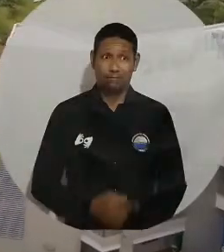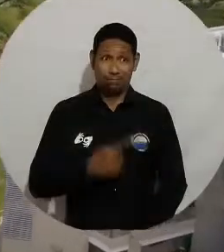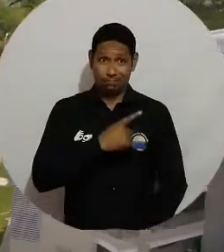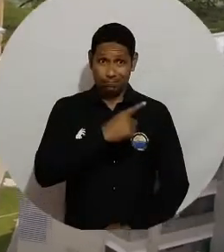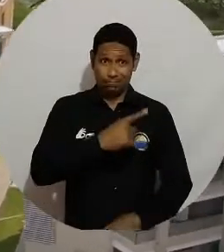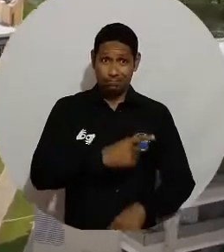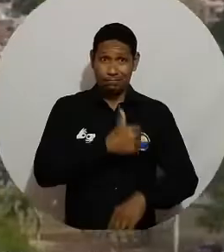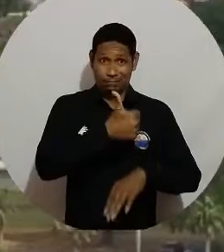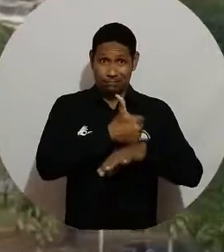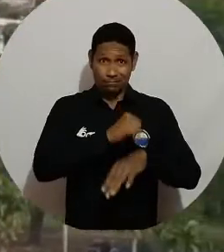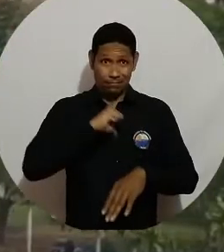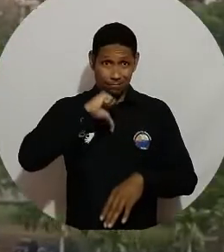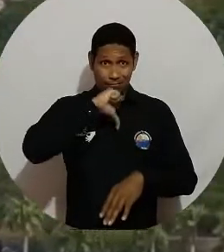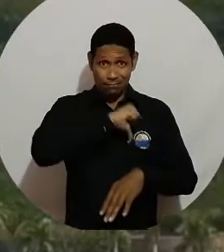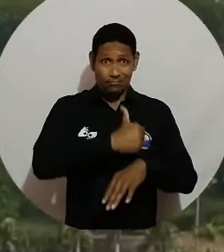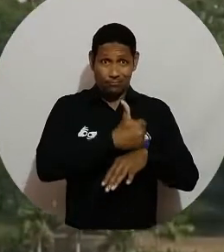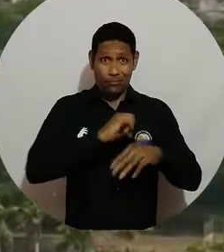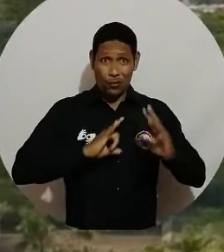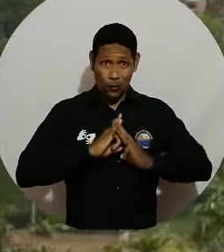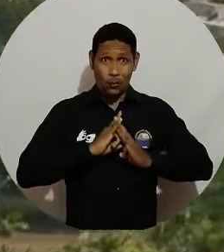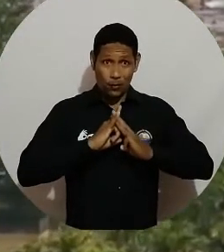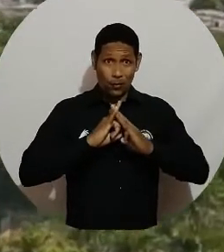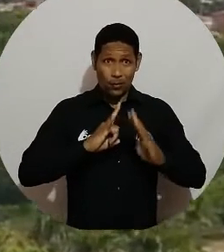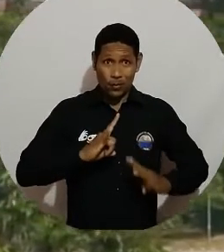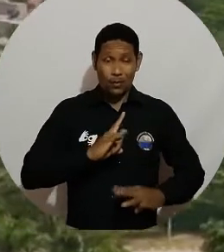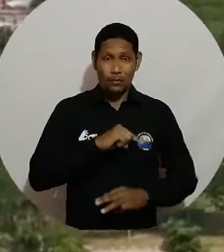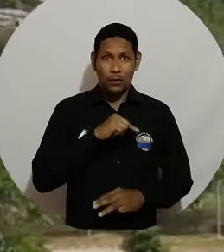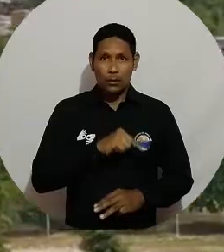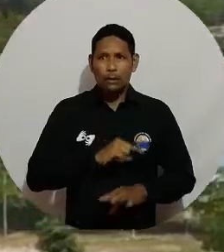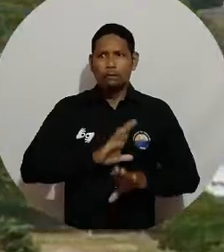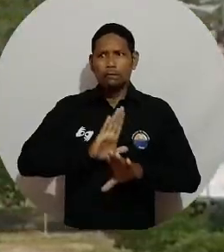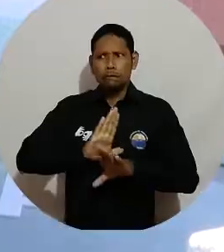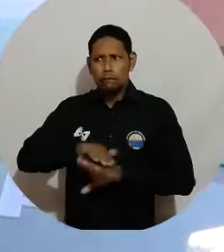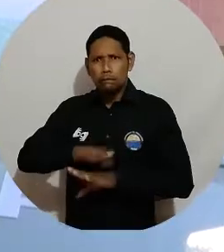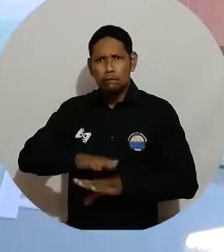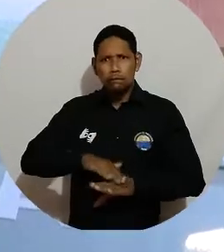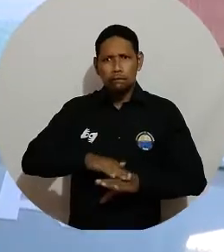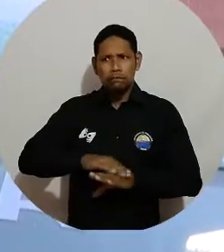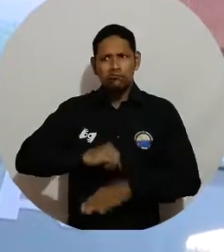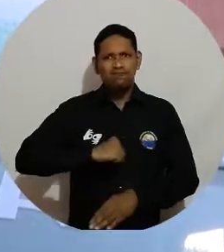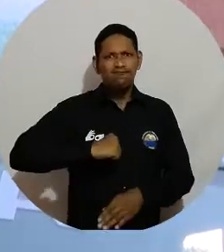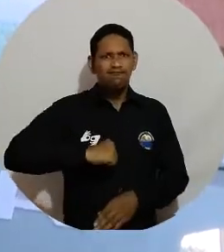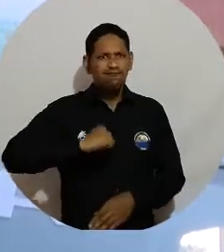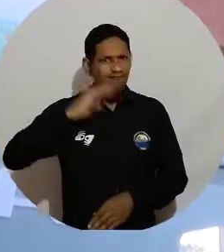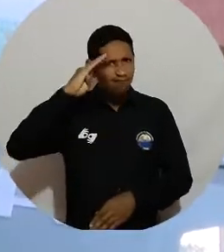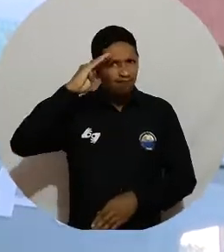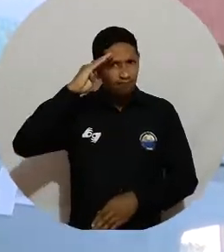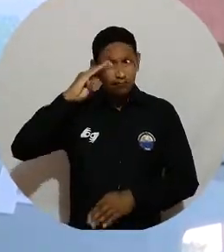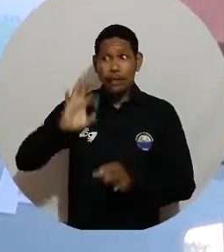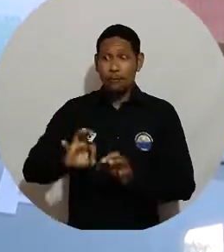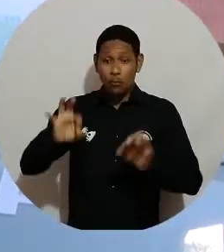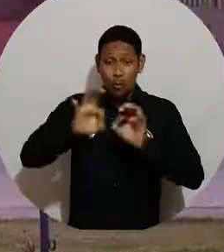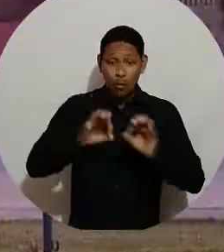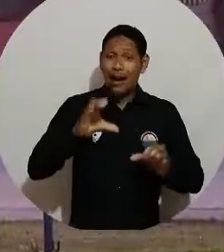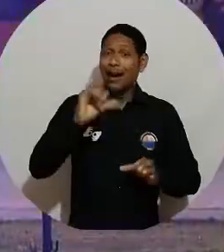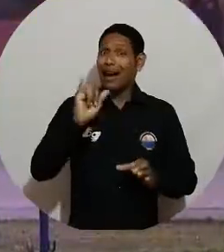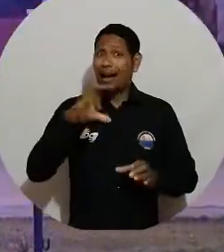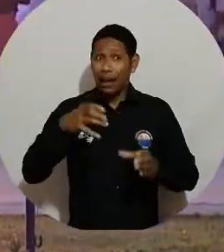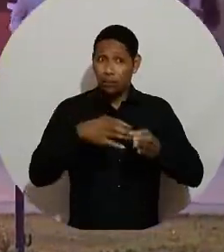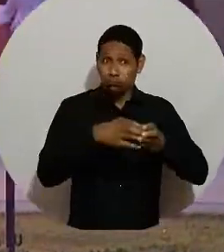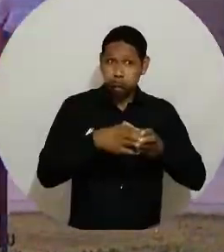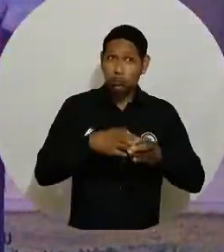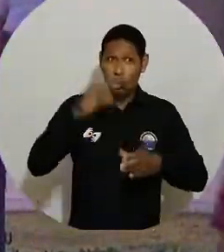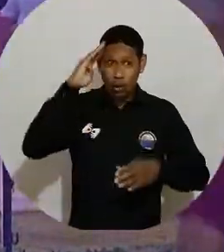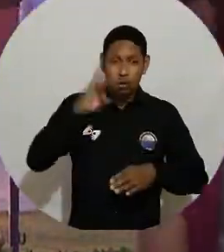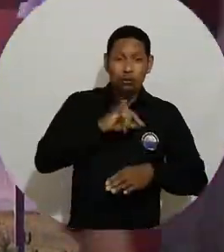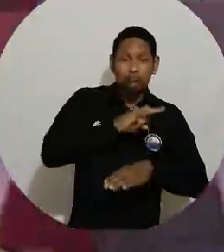El doctor Pablo Vera Salazar, rector de la Universidad del Magdalena, reiteró a las autoridades la solicitud de activar el CAI móvil e implementar